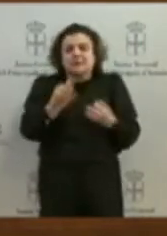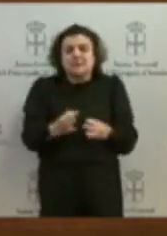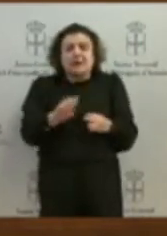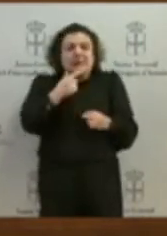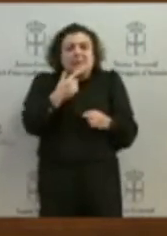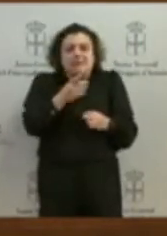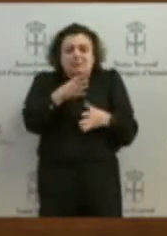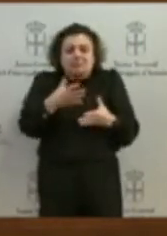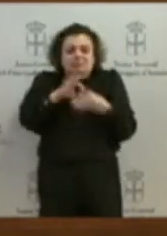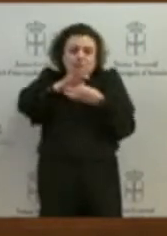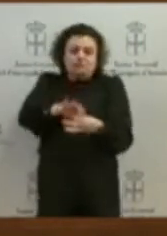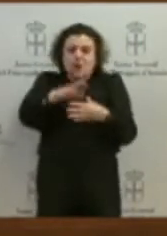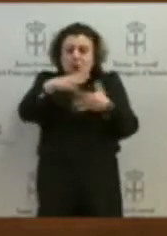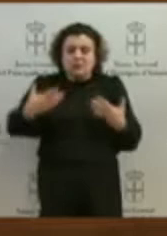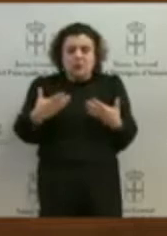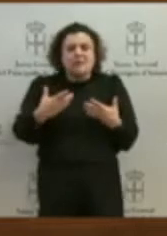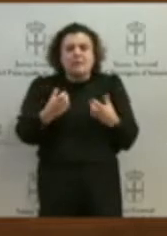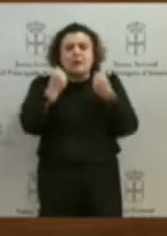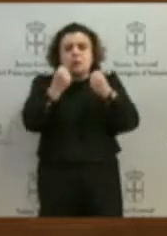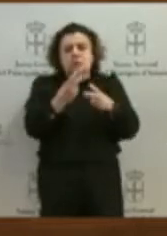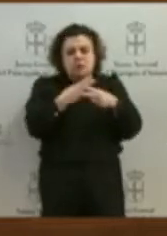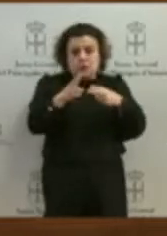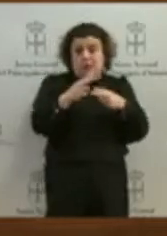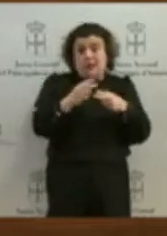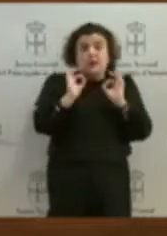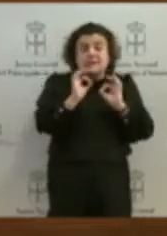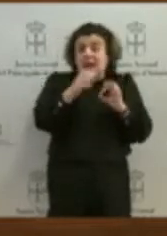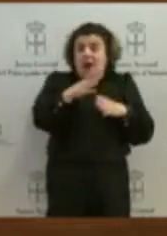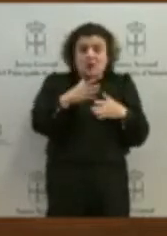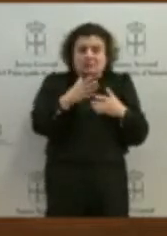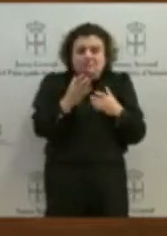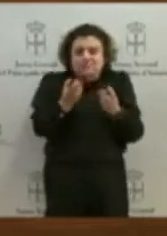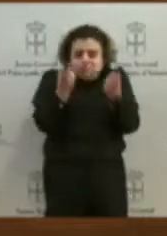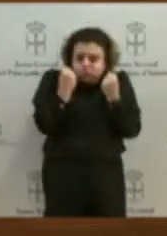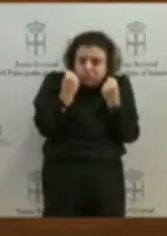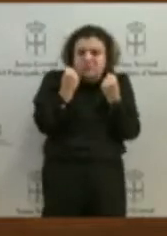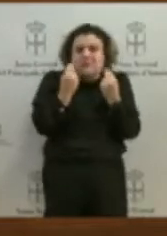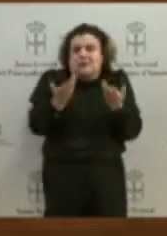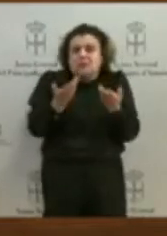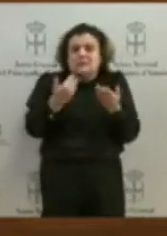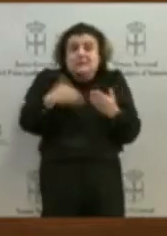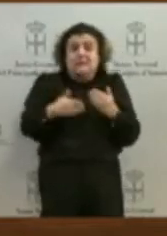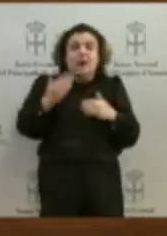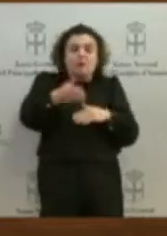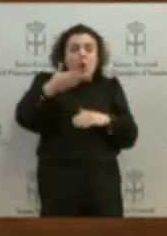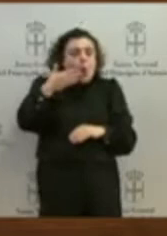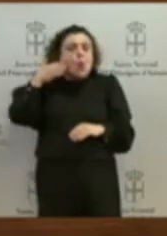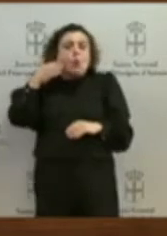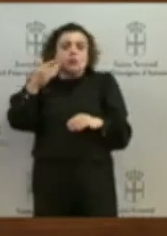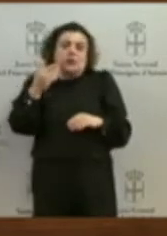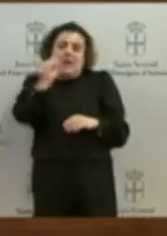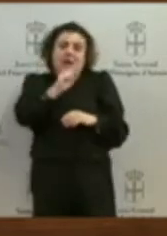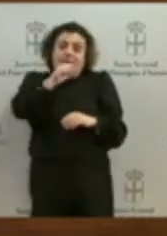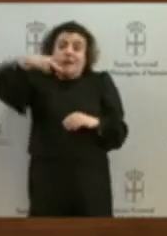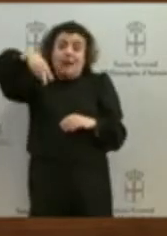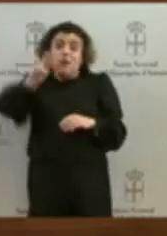Frente a la resignación, orgullo y memoria lo cantaba Nuberu en la tienda de Asturias. La historia que pusaste con la payabra en alta quedando